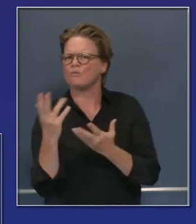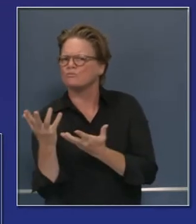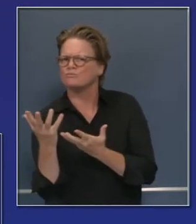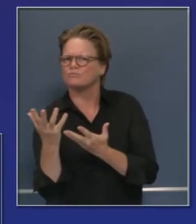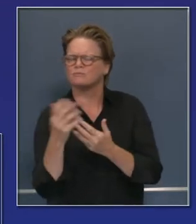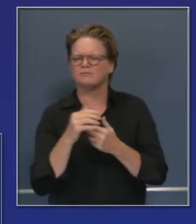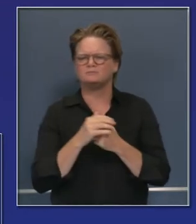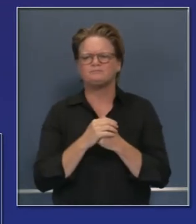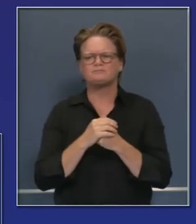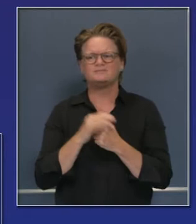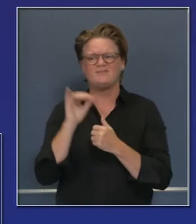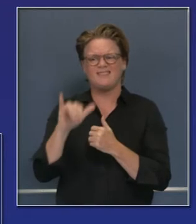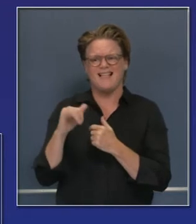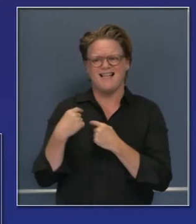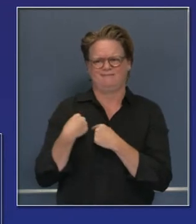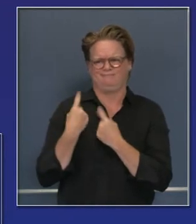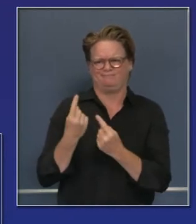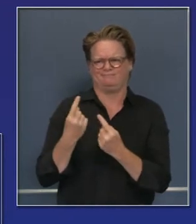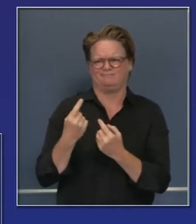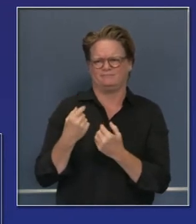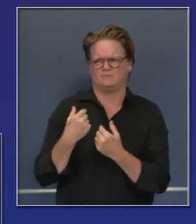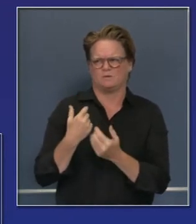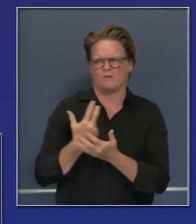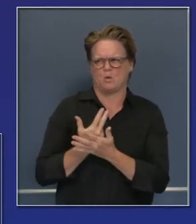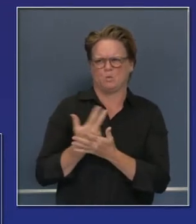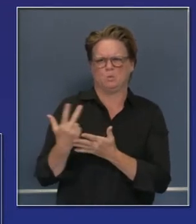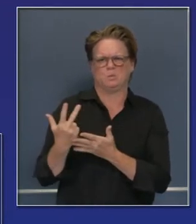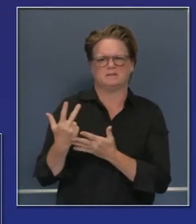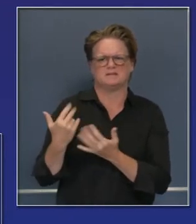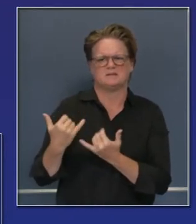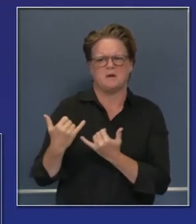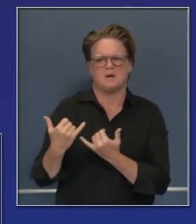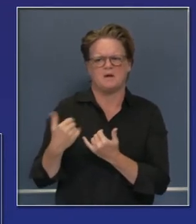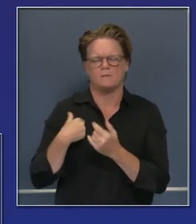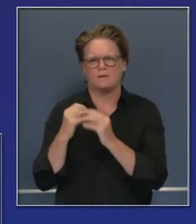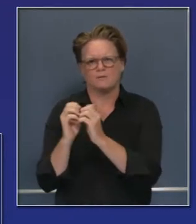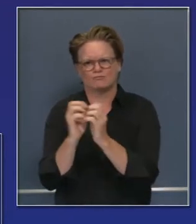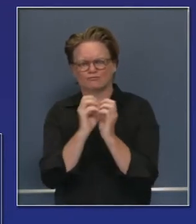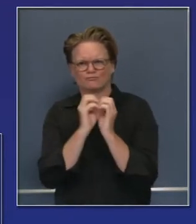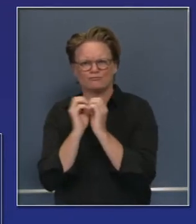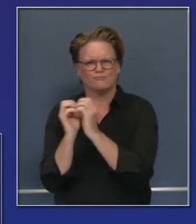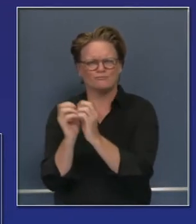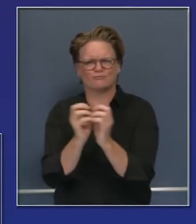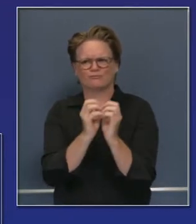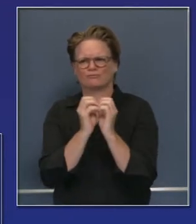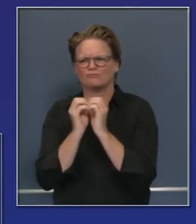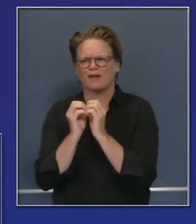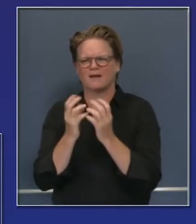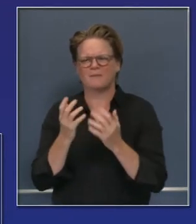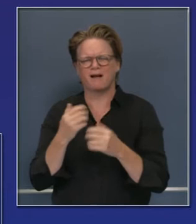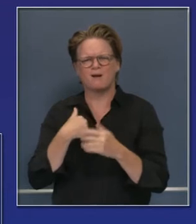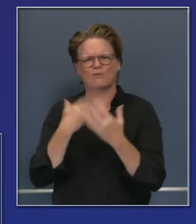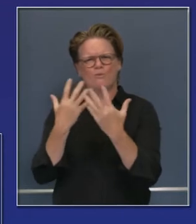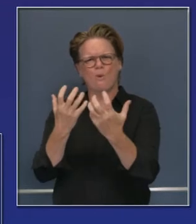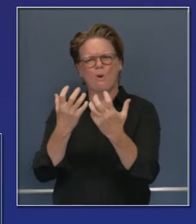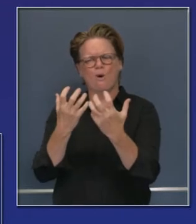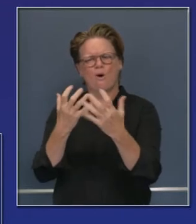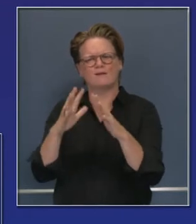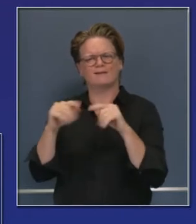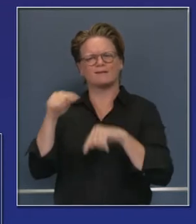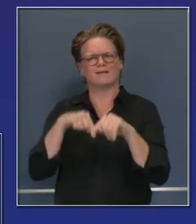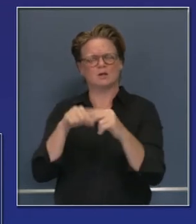Así que todo eso fue moldeado en las últimas semanas, pero dos personas en particular que han ayudado realmente a moldear las